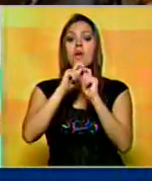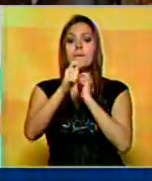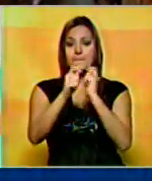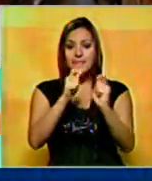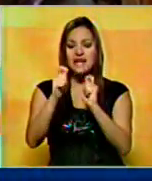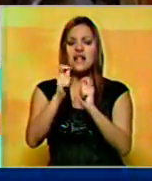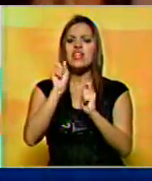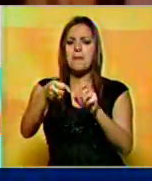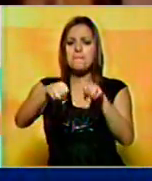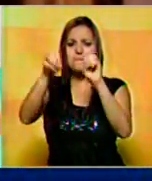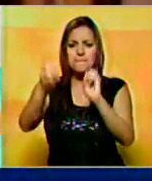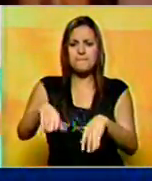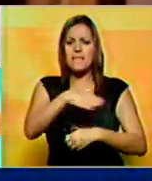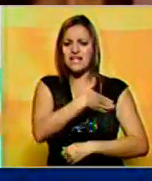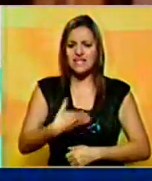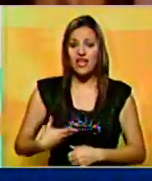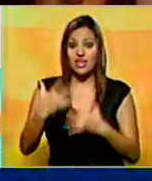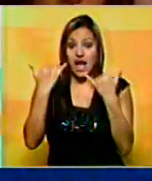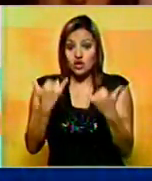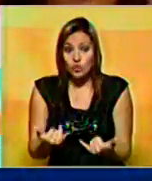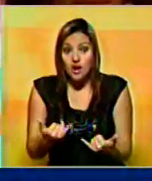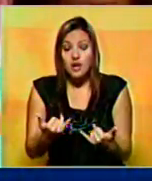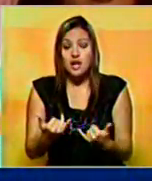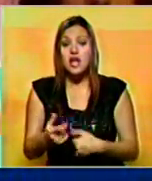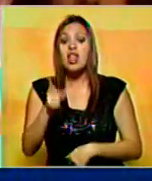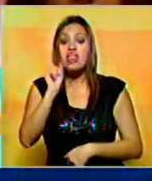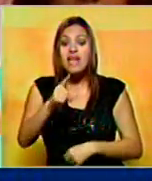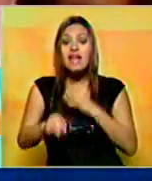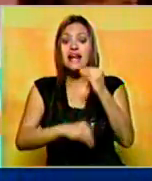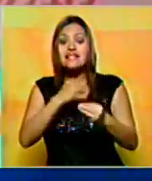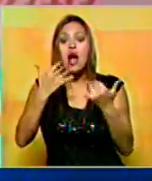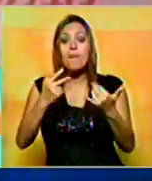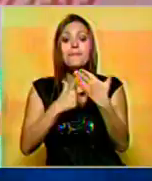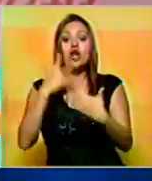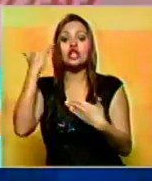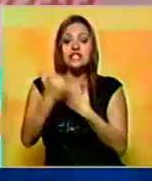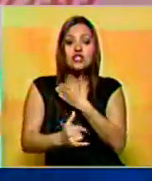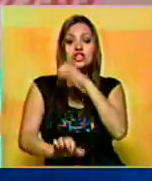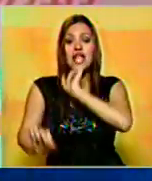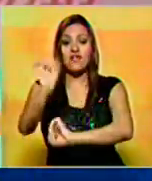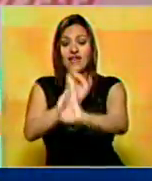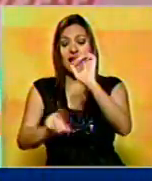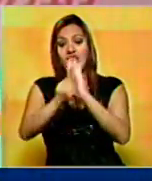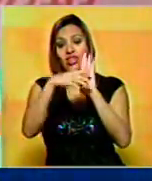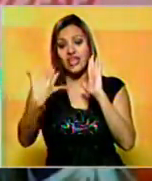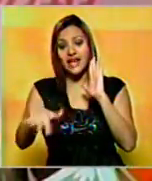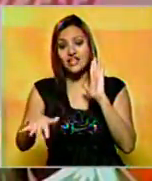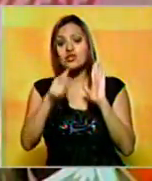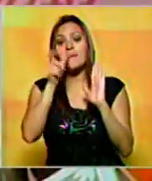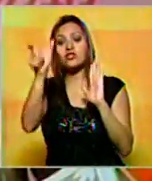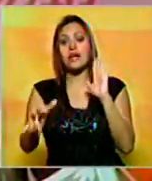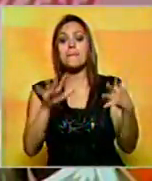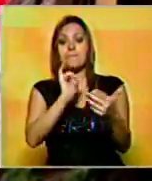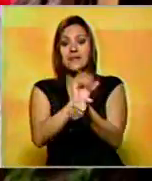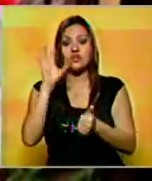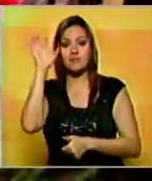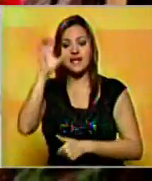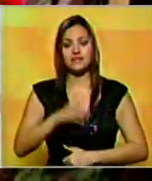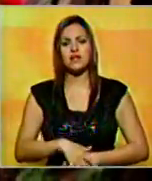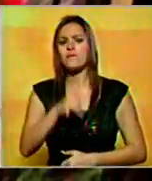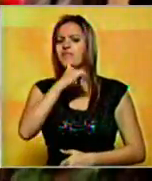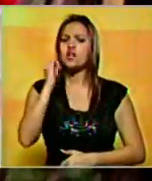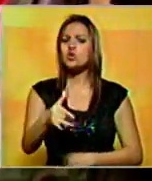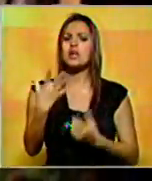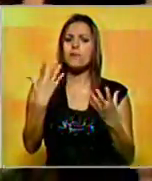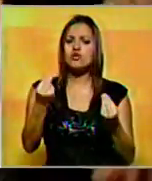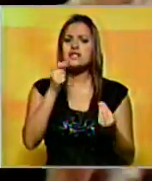la renuncia del presidente Vladimir Putin y anunciaron la creación de un proyecto para la defensa de los derechos de los presos en ese país. Denunciaron que